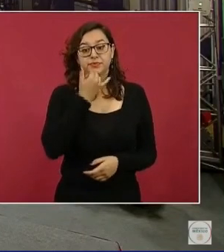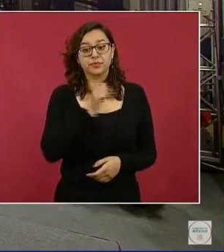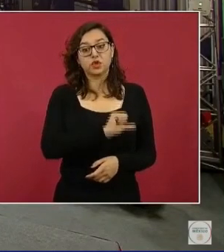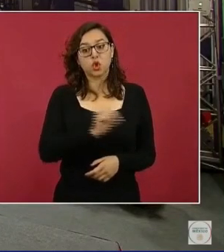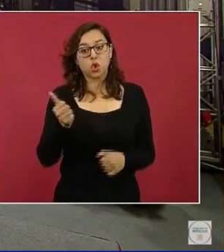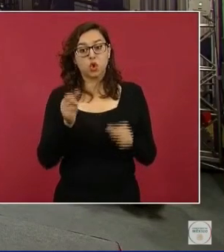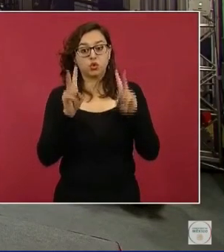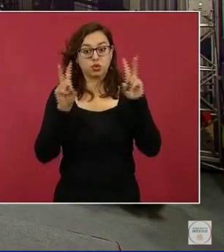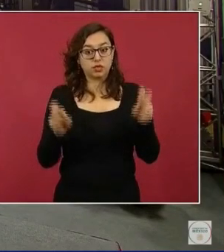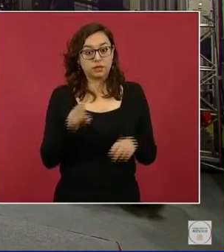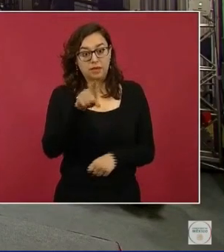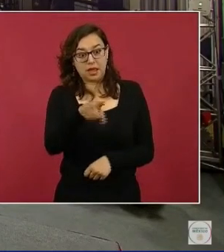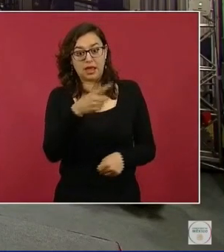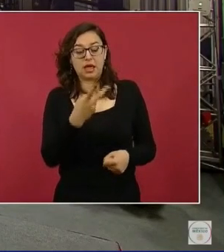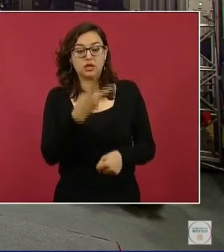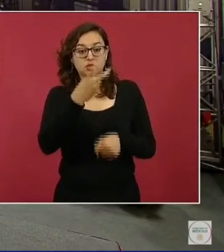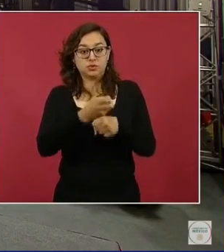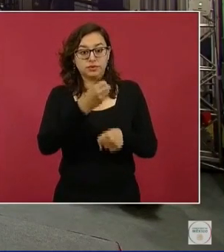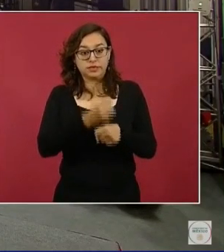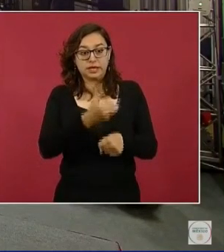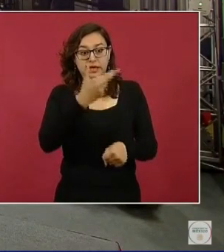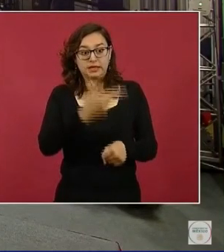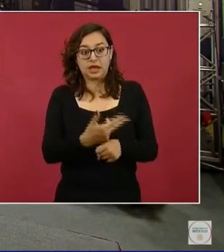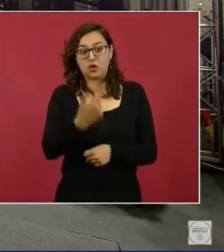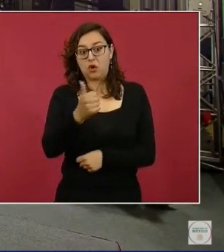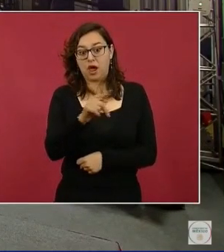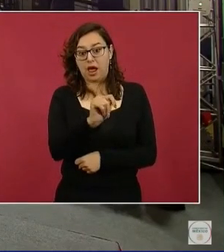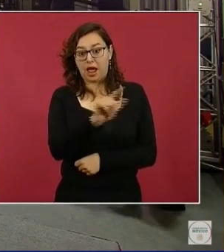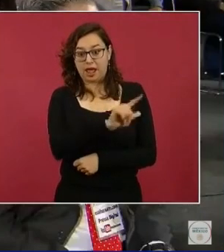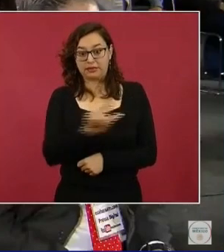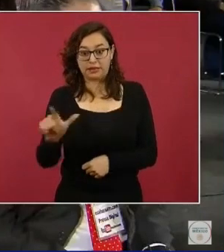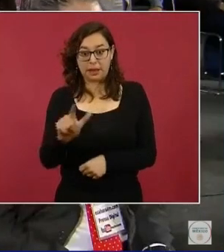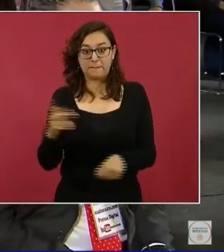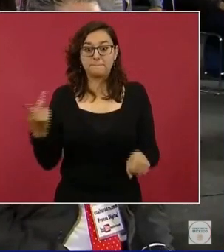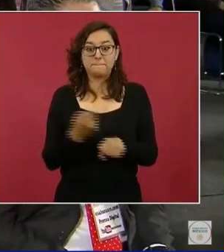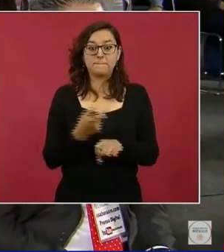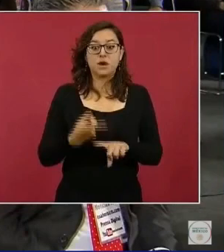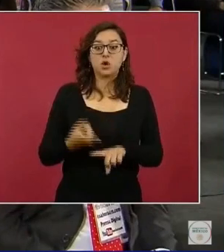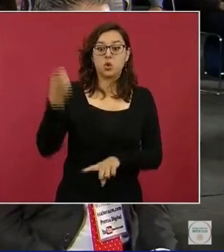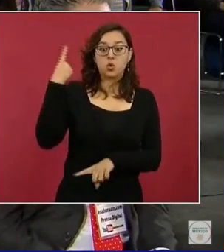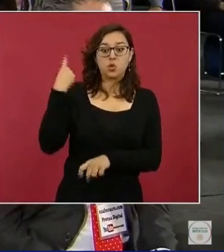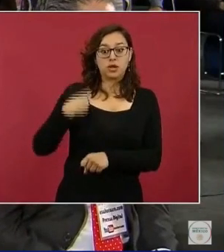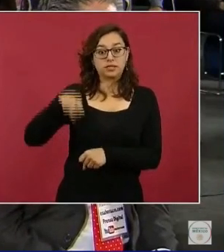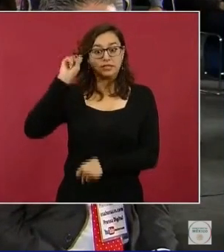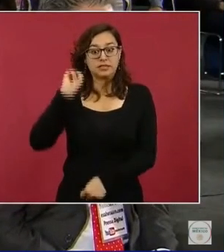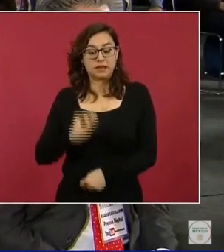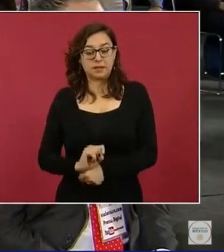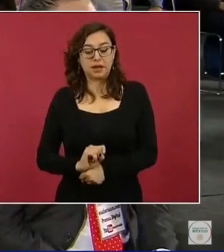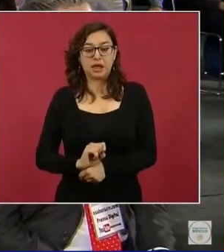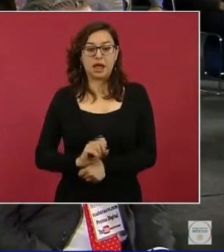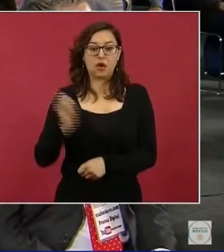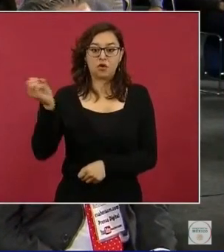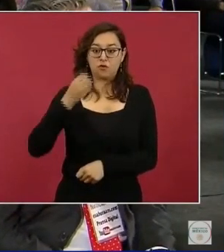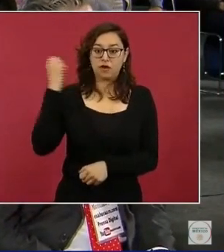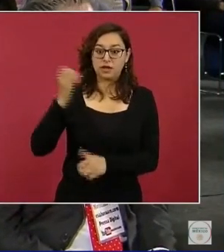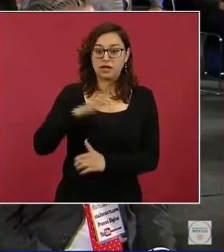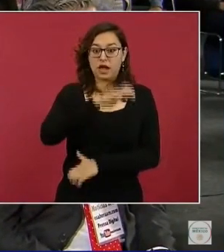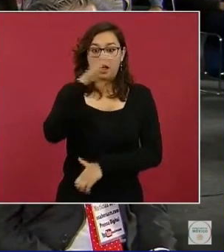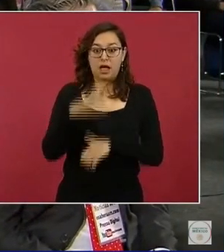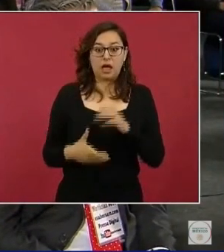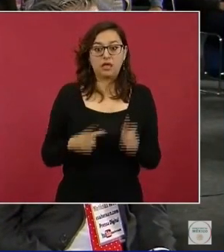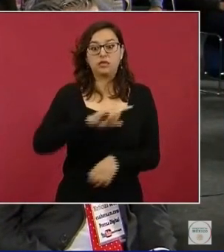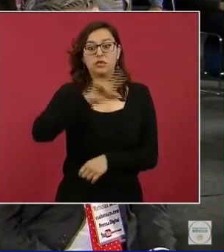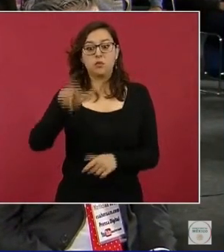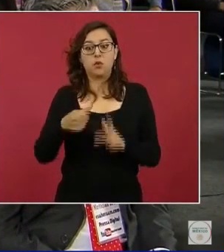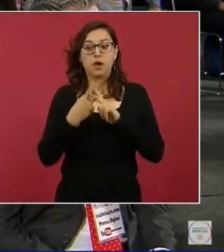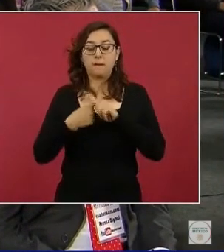Aquí el subsecretario Hugo López-Gatell, la semana pasada después de la conferencia de medios nos daba una plática pues bastante, bastante completa del